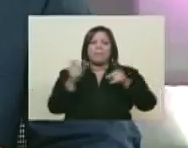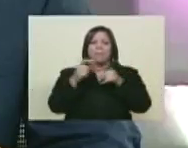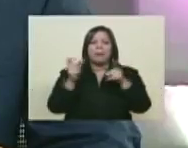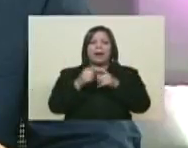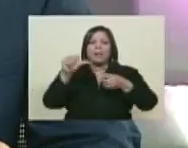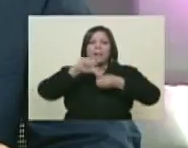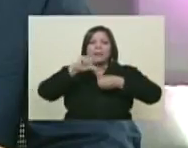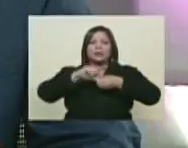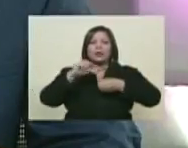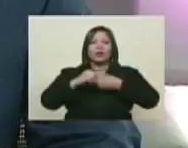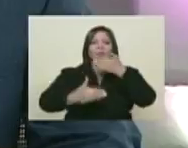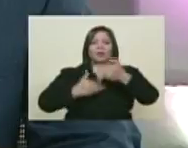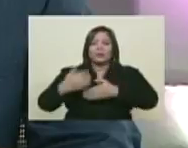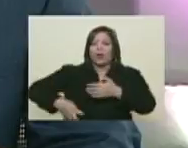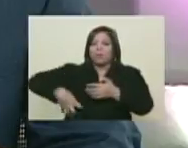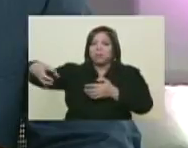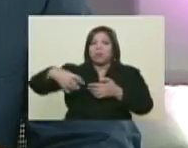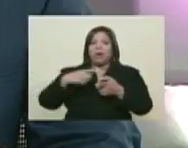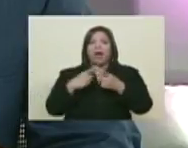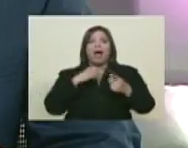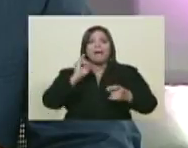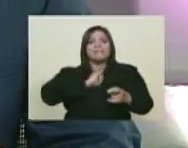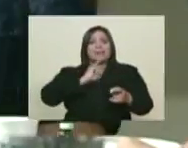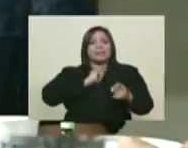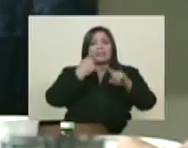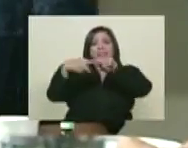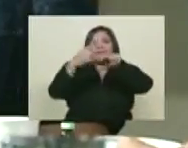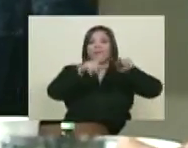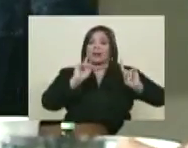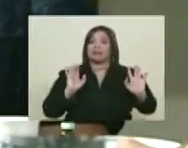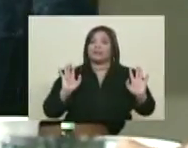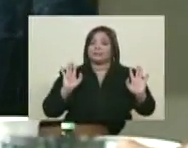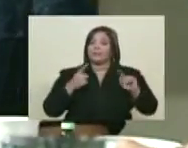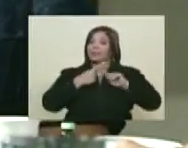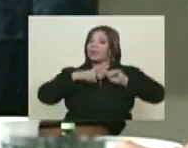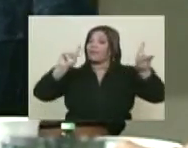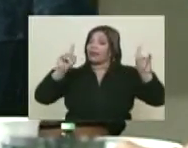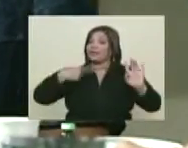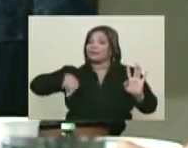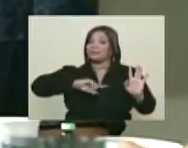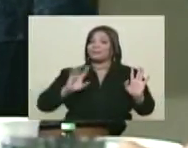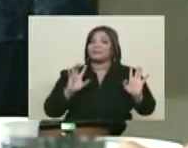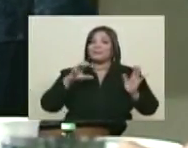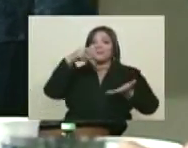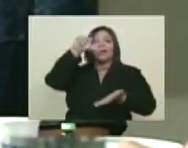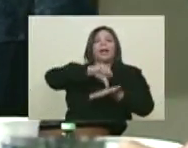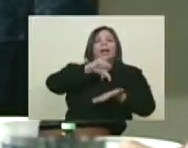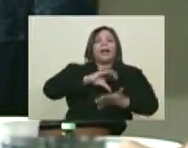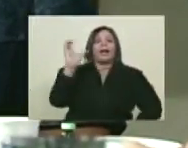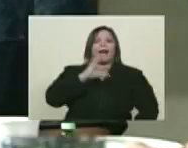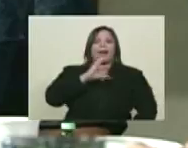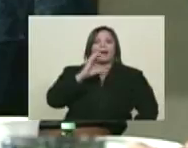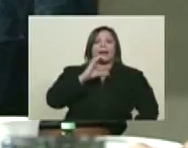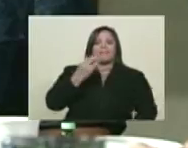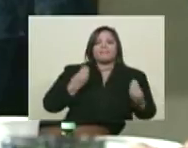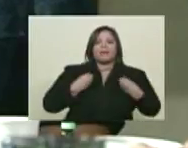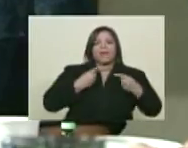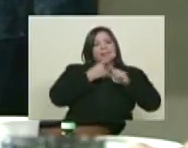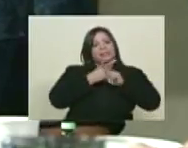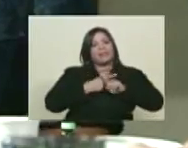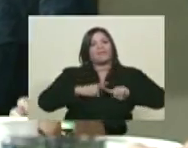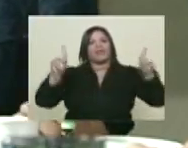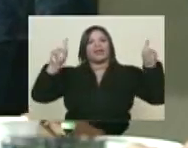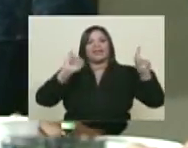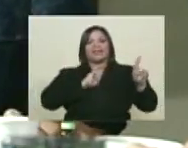Venezuela ha sido rica en esas identidades. Somos distintos, ministro. Estar en la región capital es totalmente distinto,